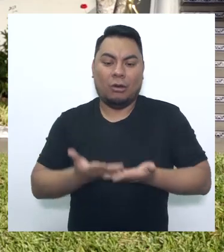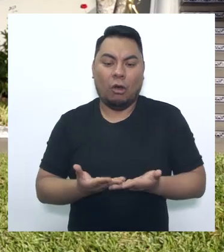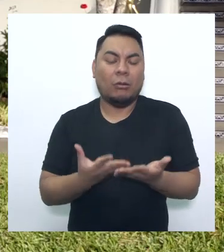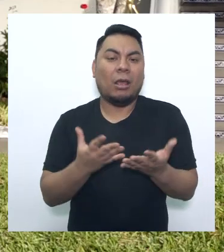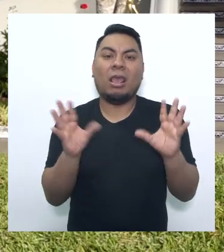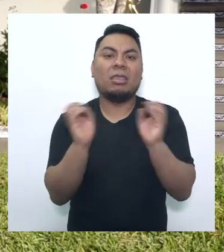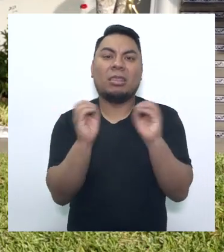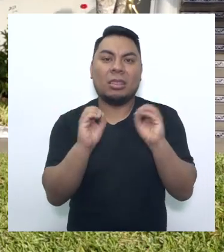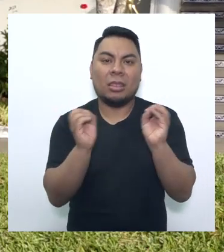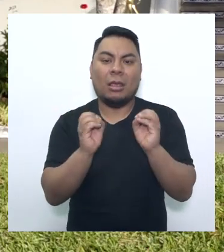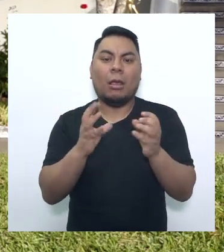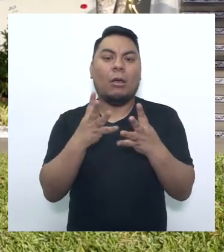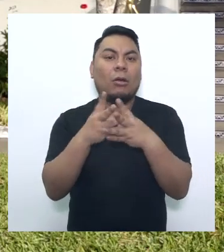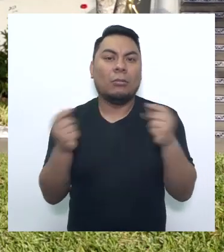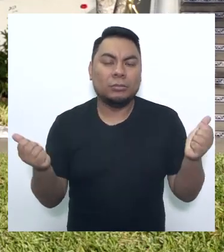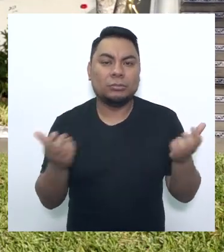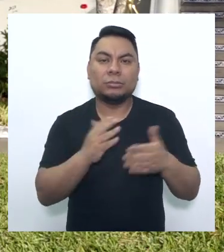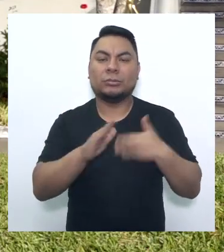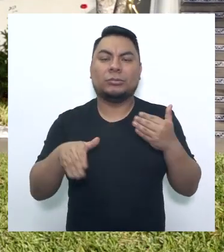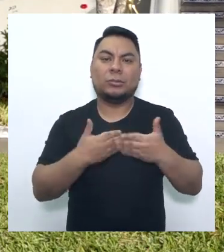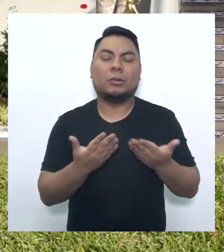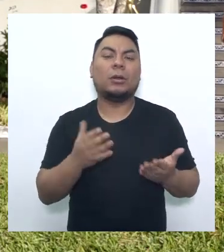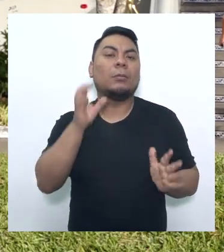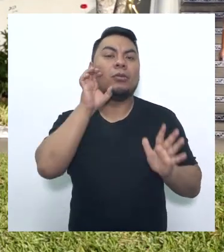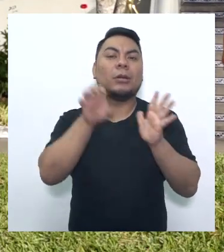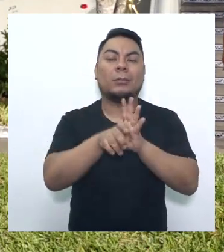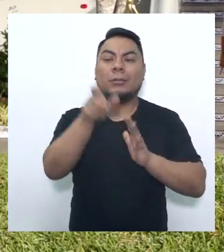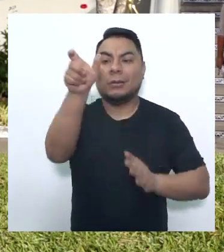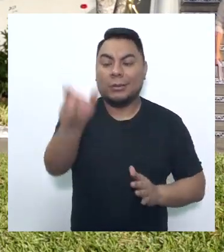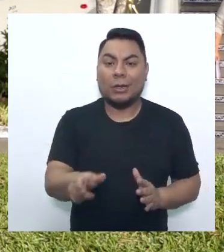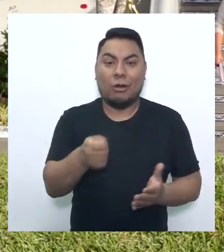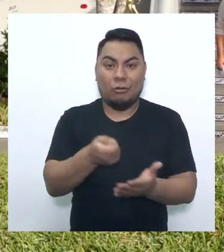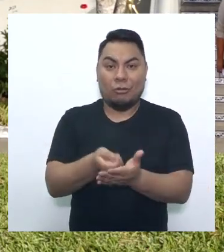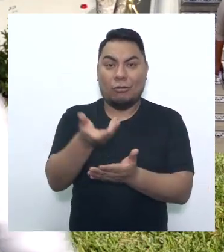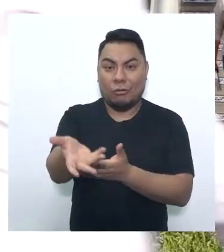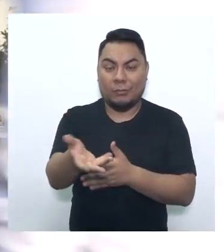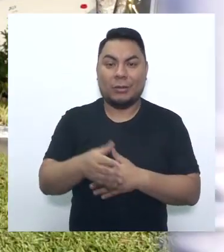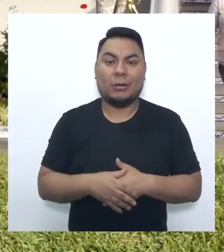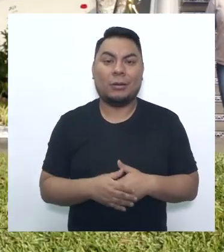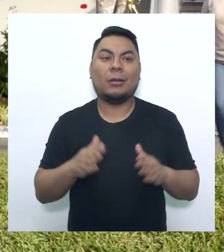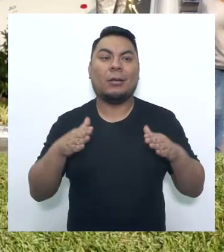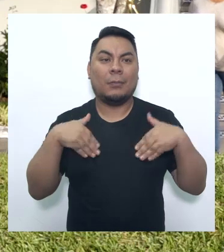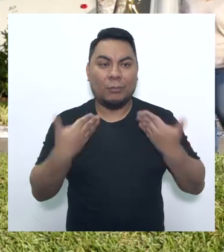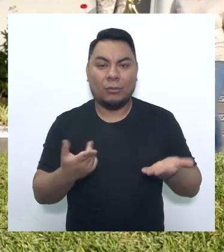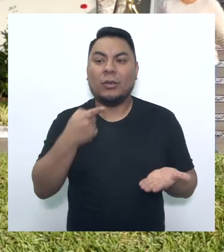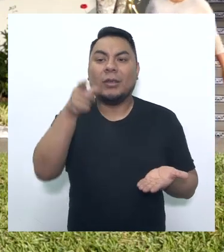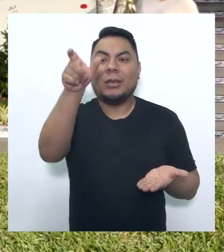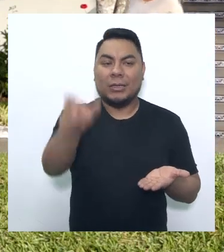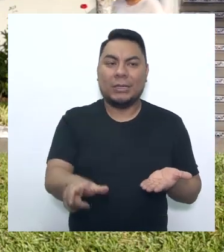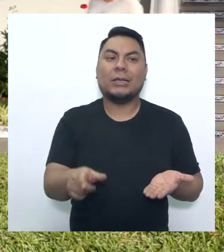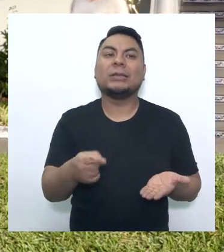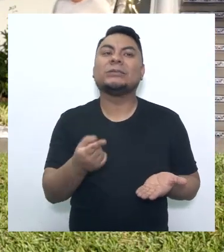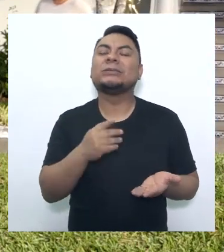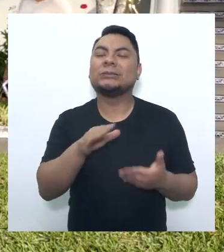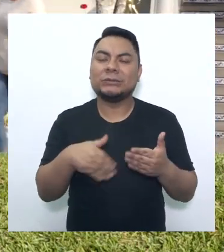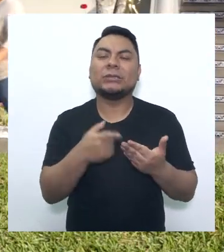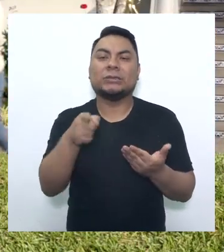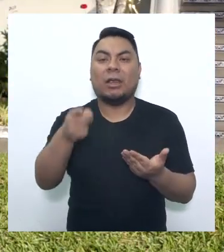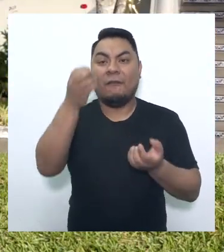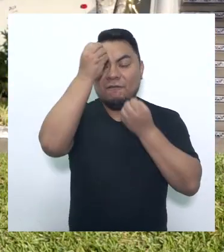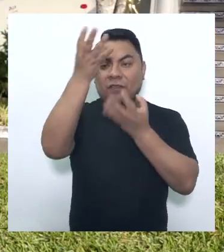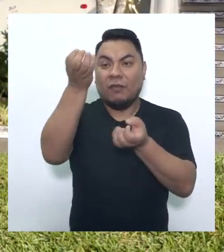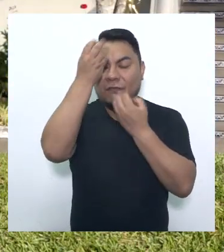este caso, la compradora, que es la parte agraviada, podía concurrir a una